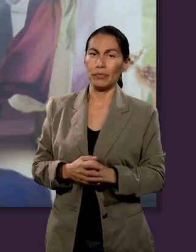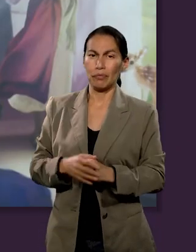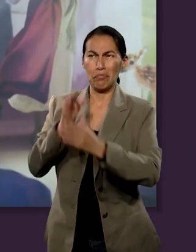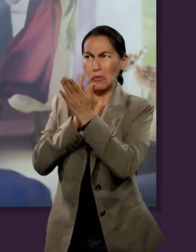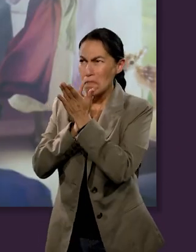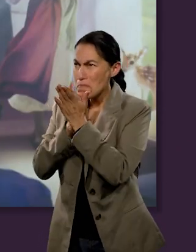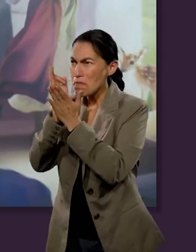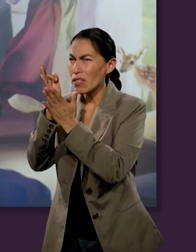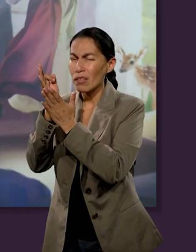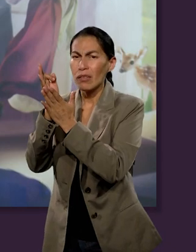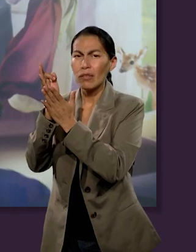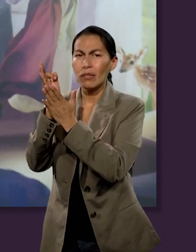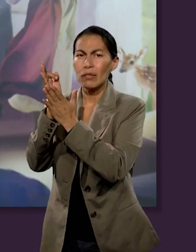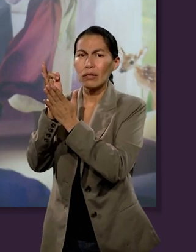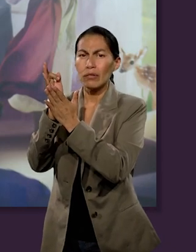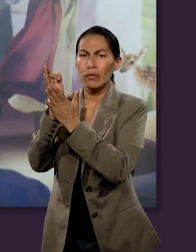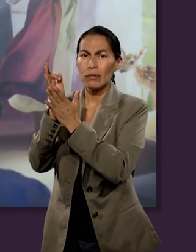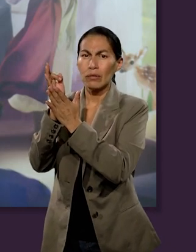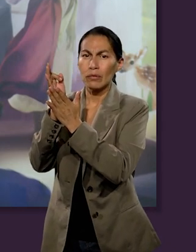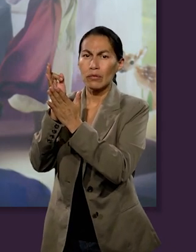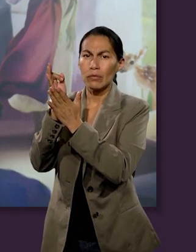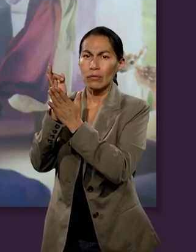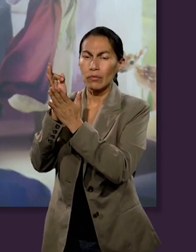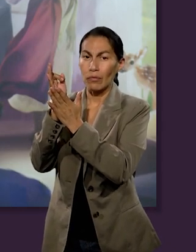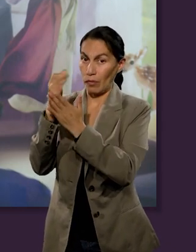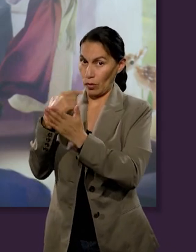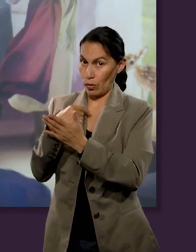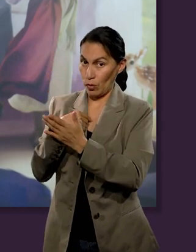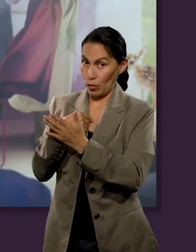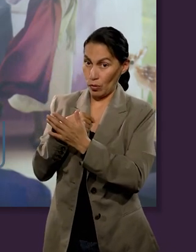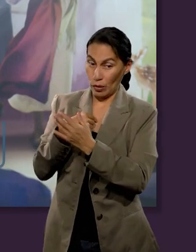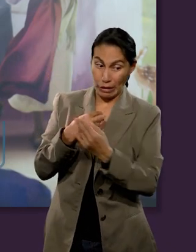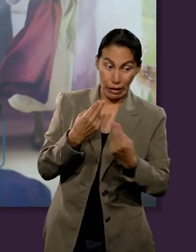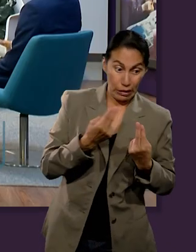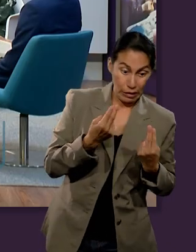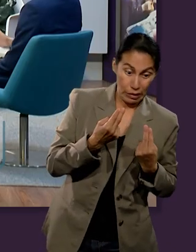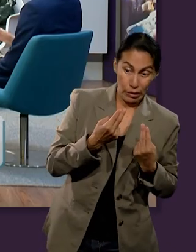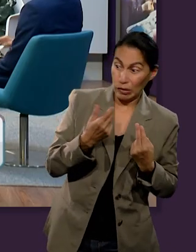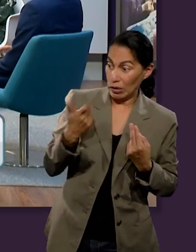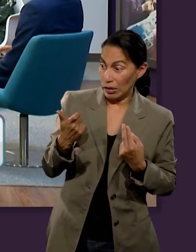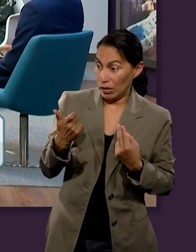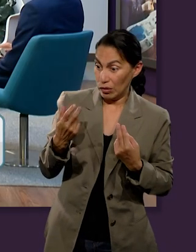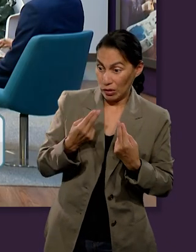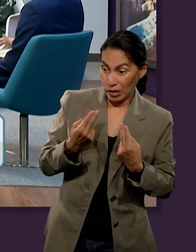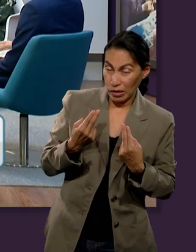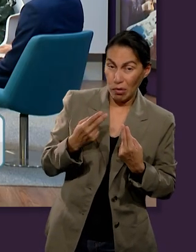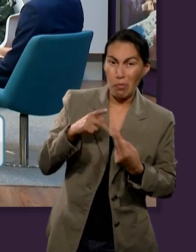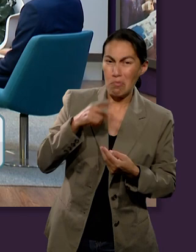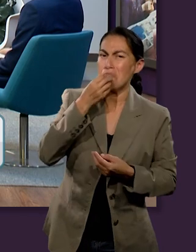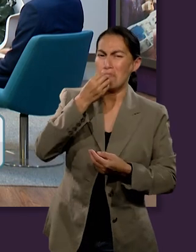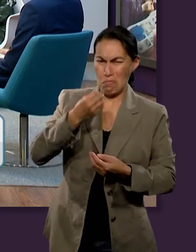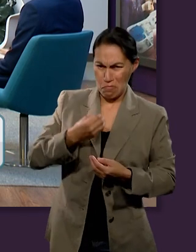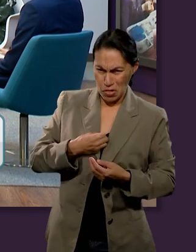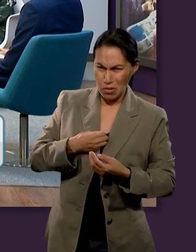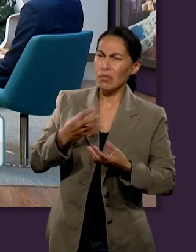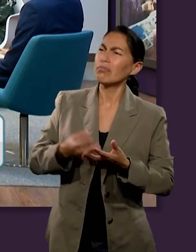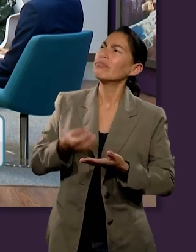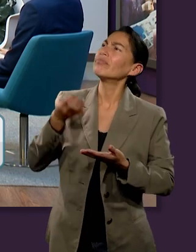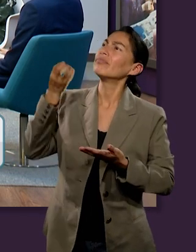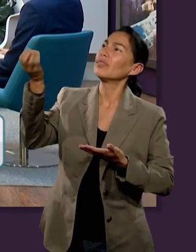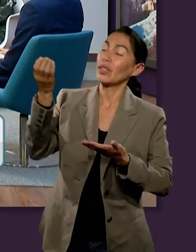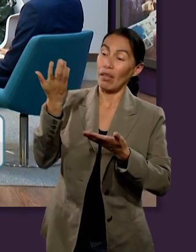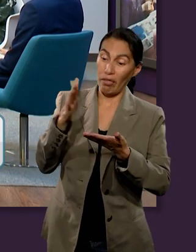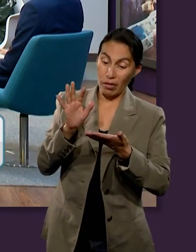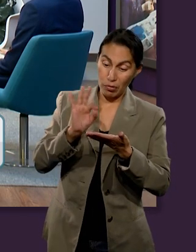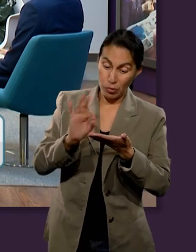Y fieles en el sentido de que aún cuando pueda yo necesitar de eso, lo